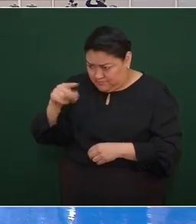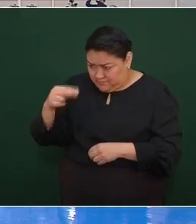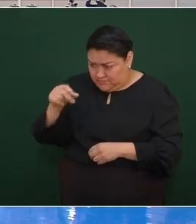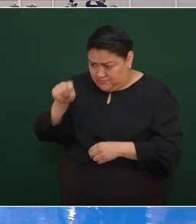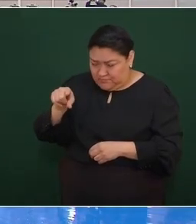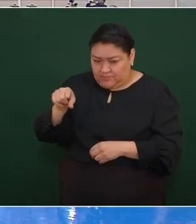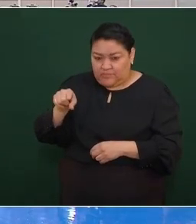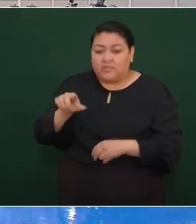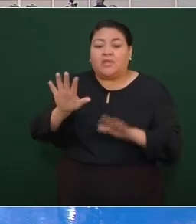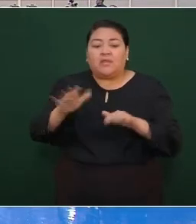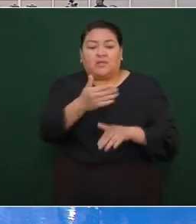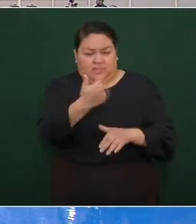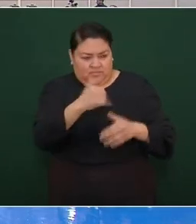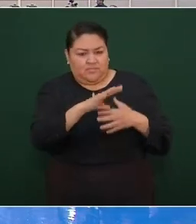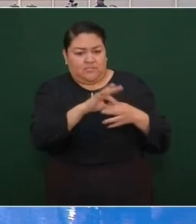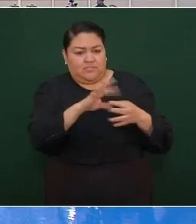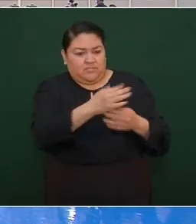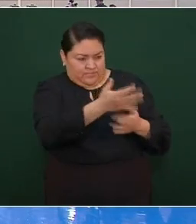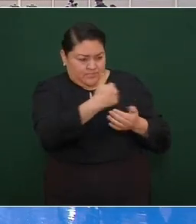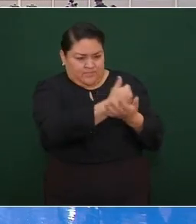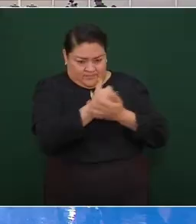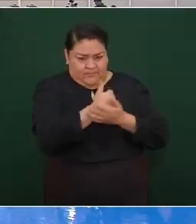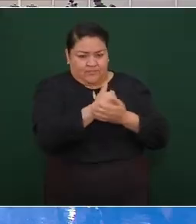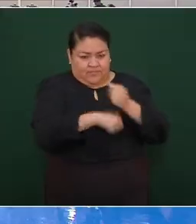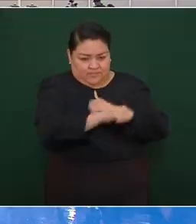a ver por favor ayuda